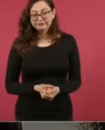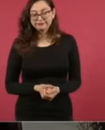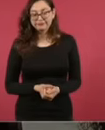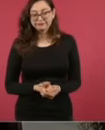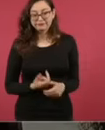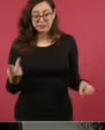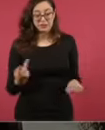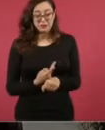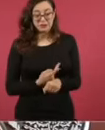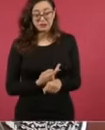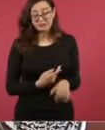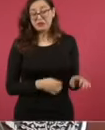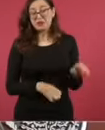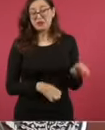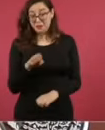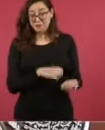todo,